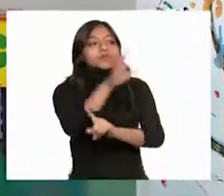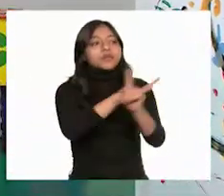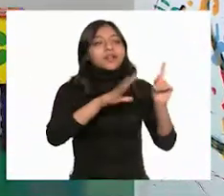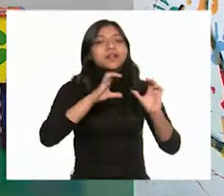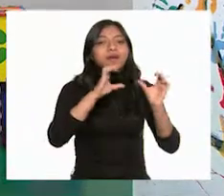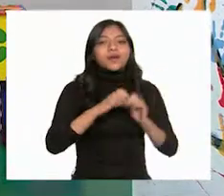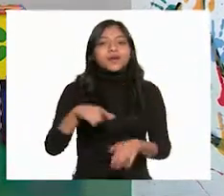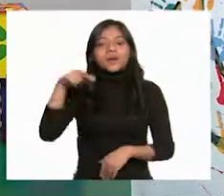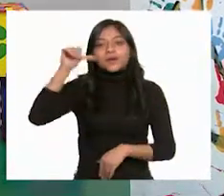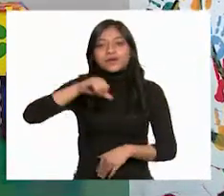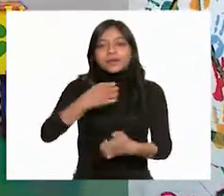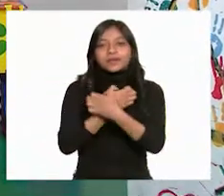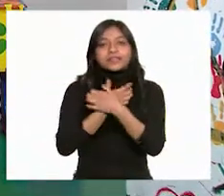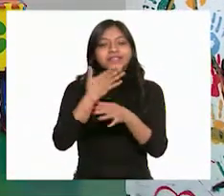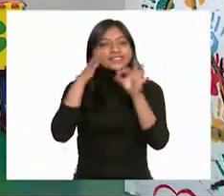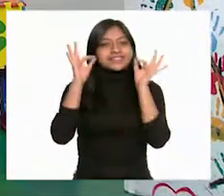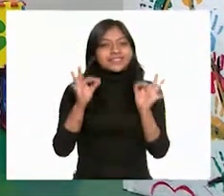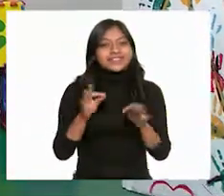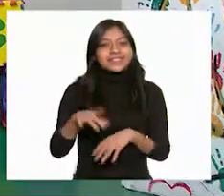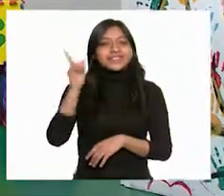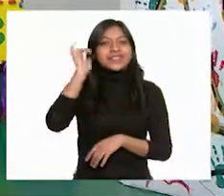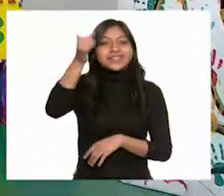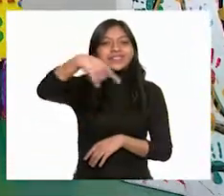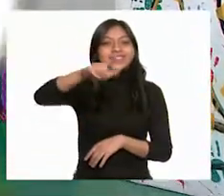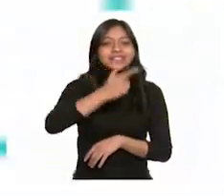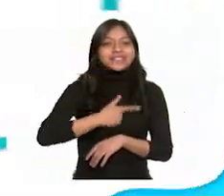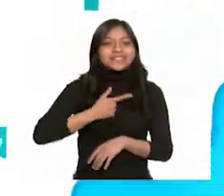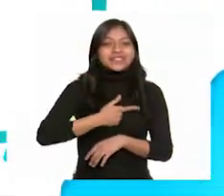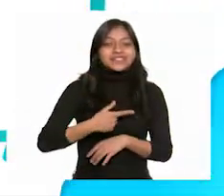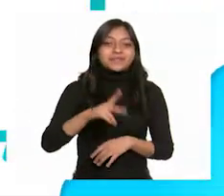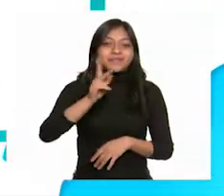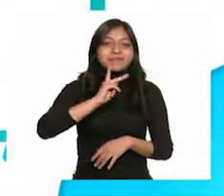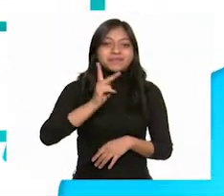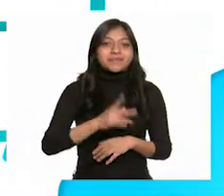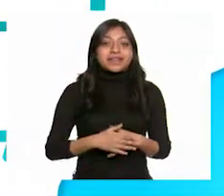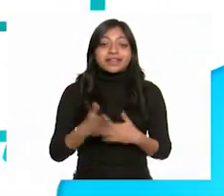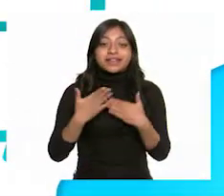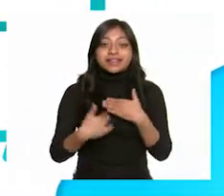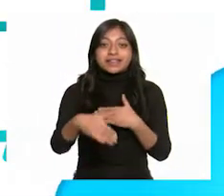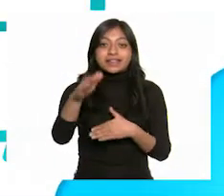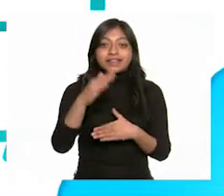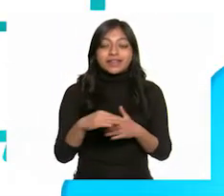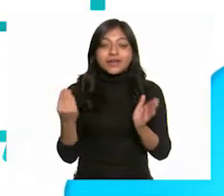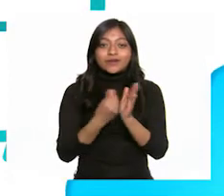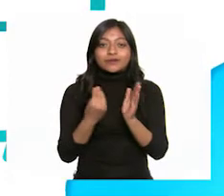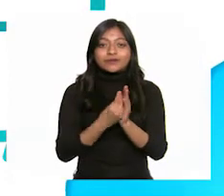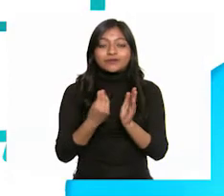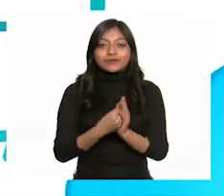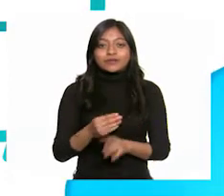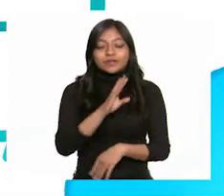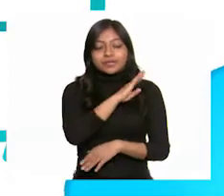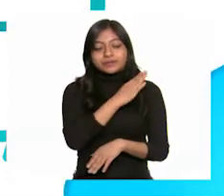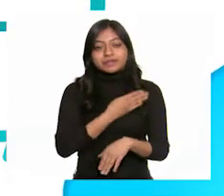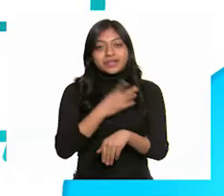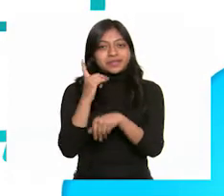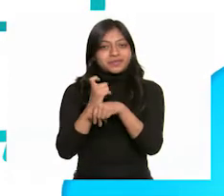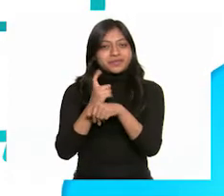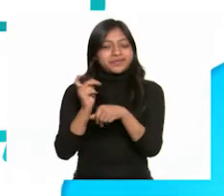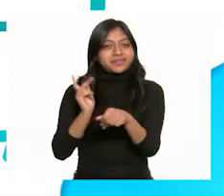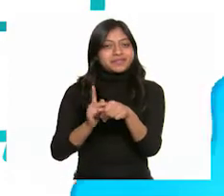cívica y ética de primer grado. Espero lo hayan disfrutado tanto como nosotros. Ahora, vamos con lengua materna de primer grado.